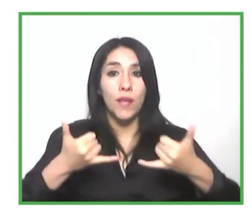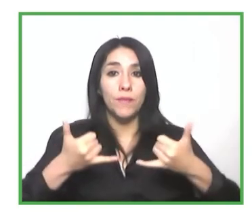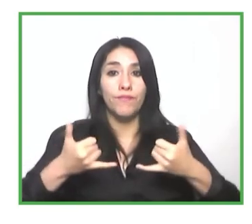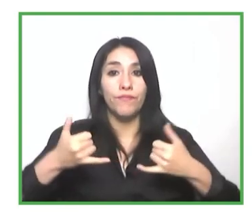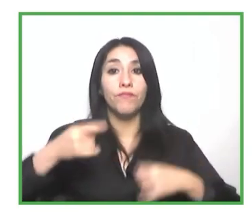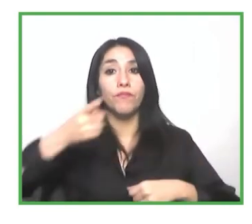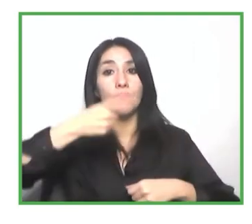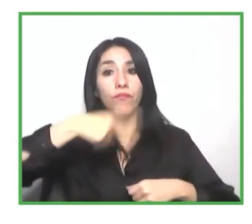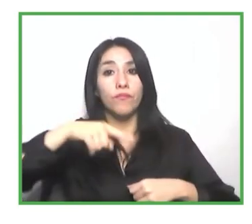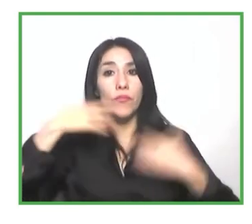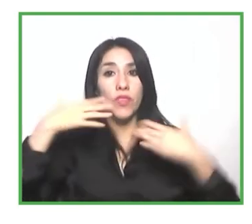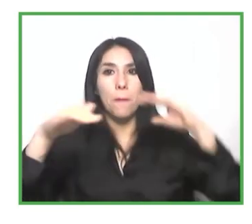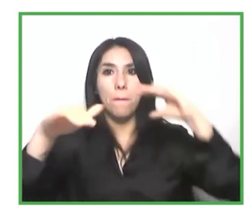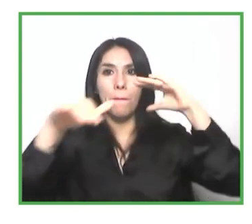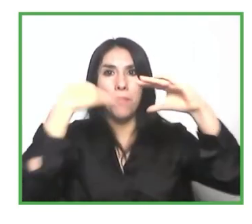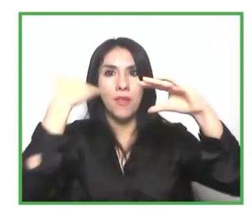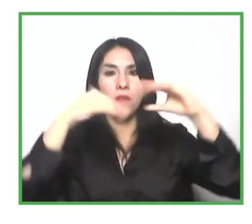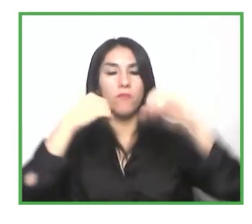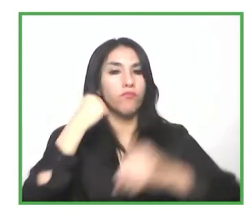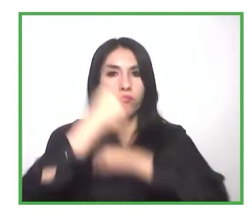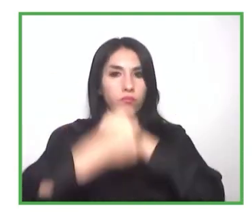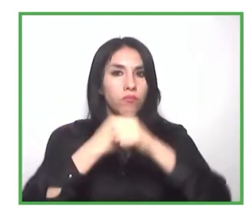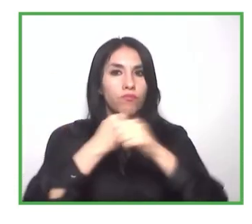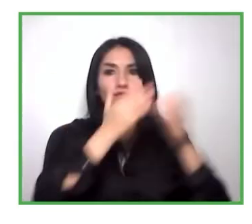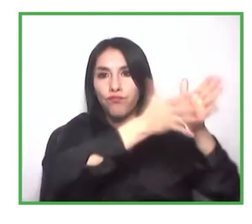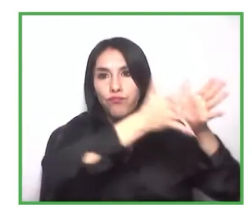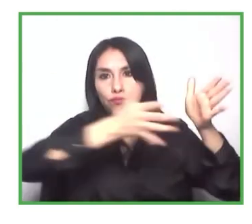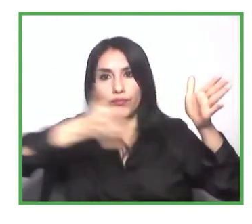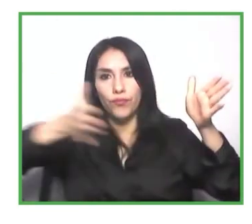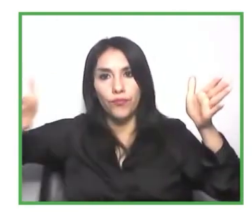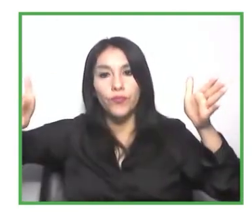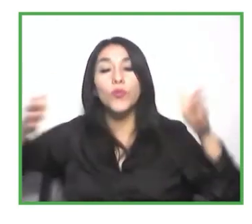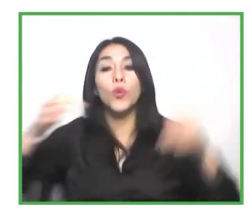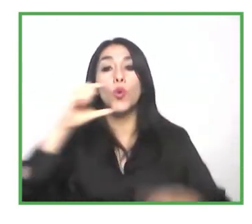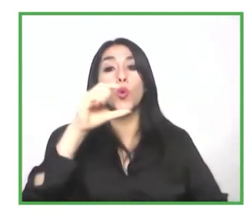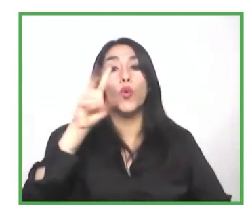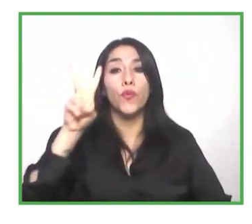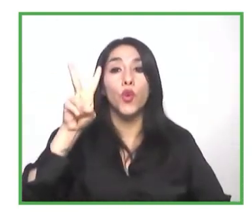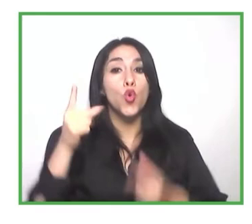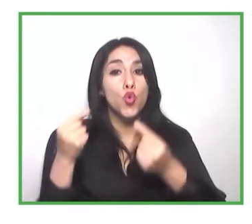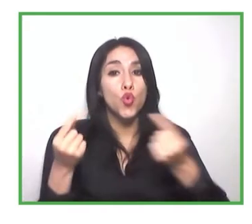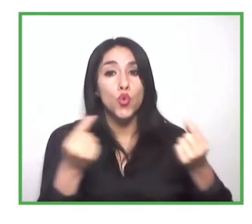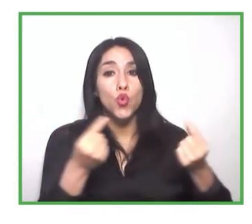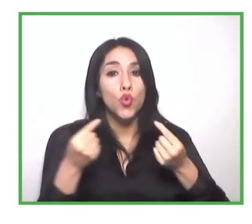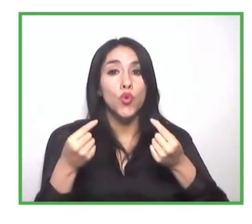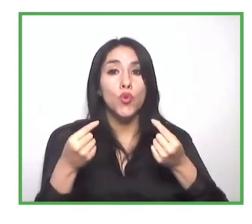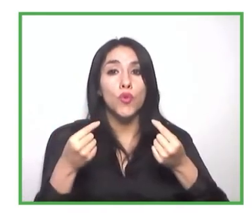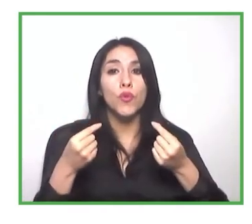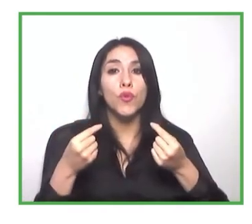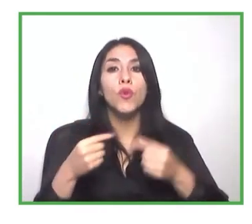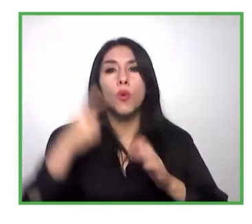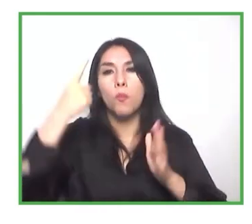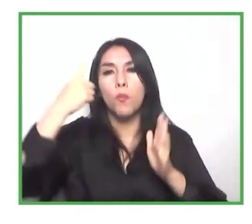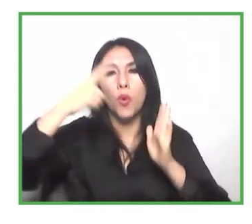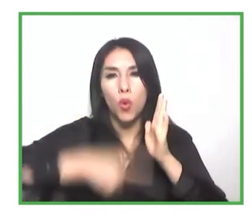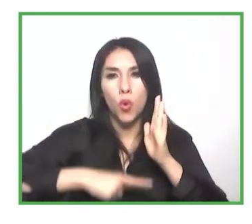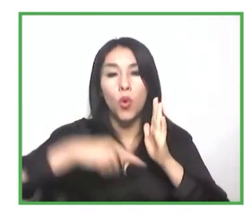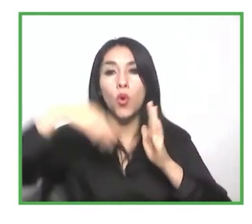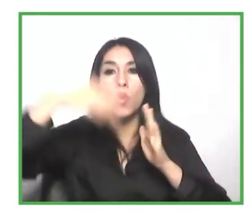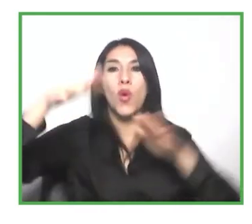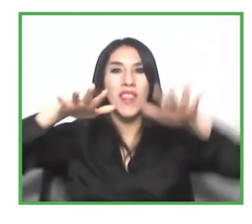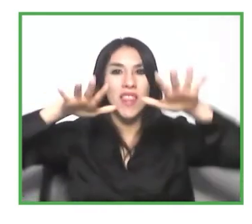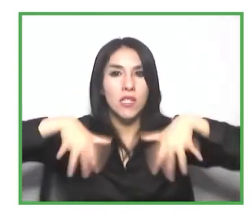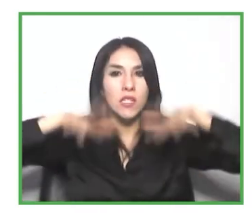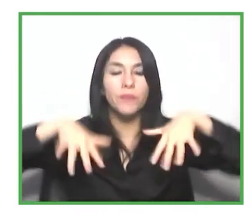hacer esta feria ahora en octubre, y haciendo las mejoras, como por ejemplo, ese tema de entrevistas online, hacer las mejoras propicias,